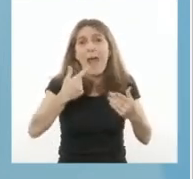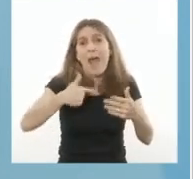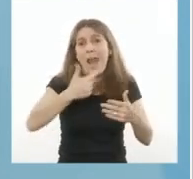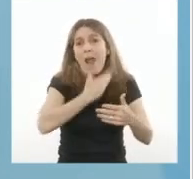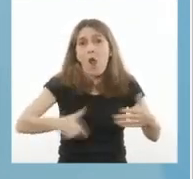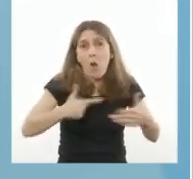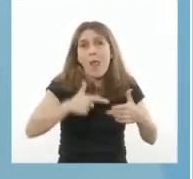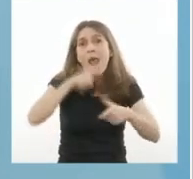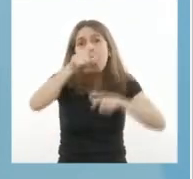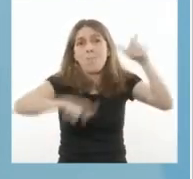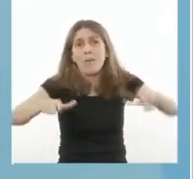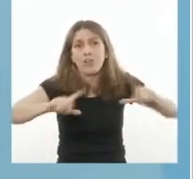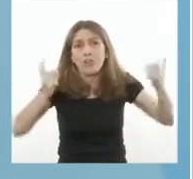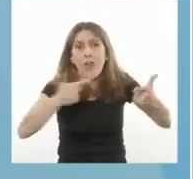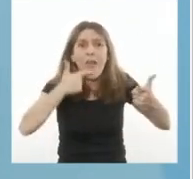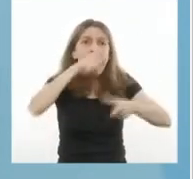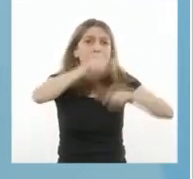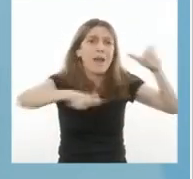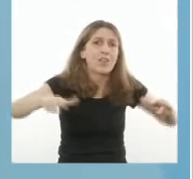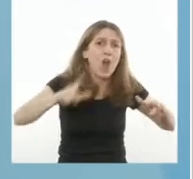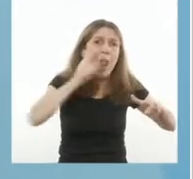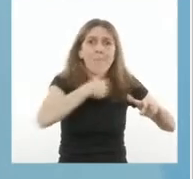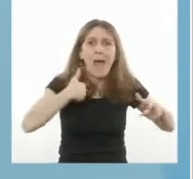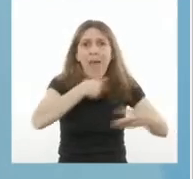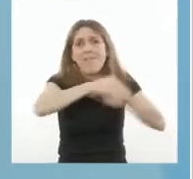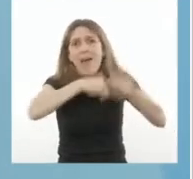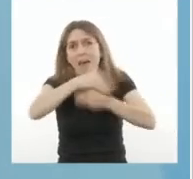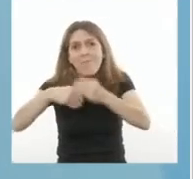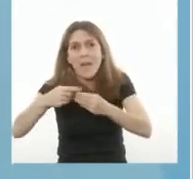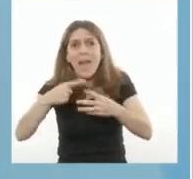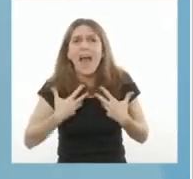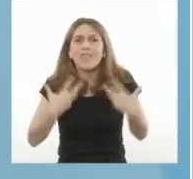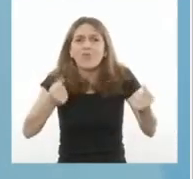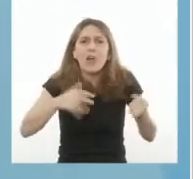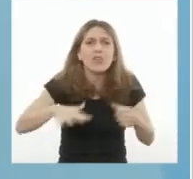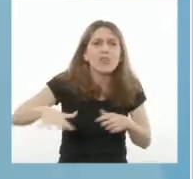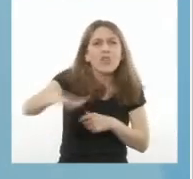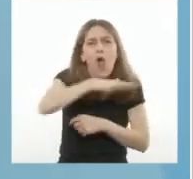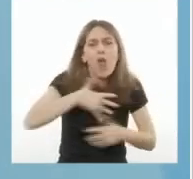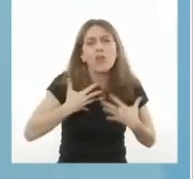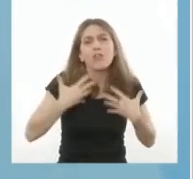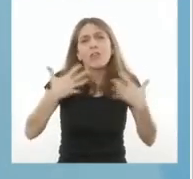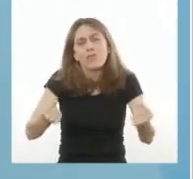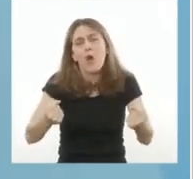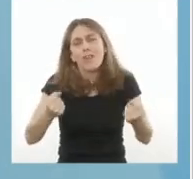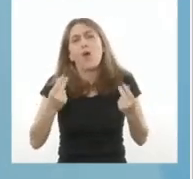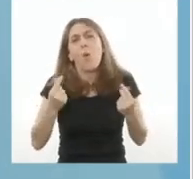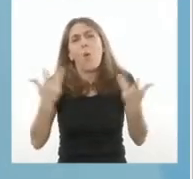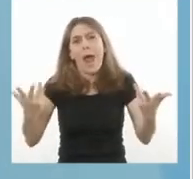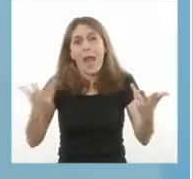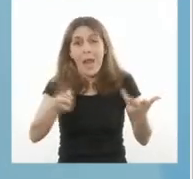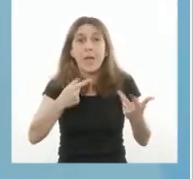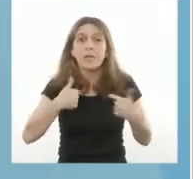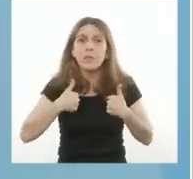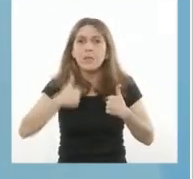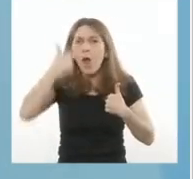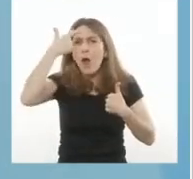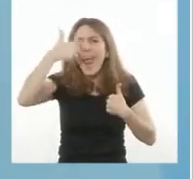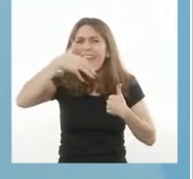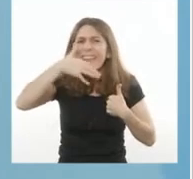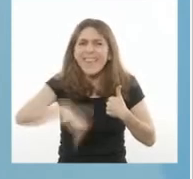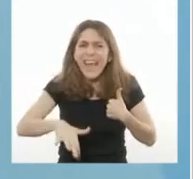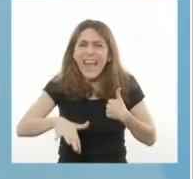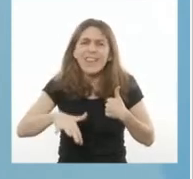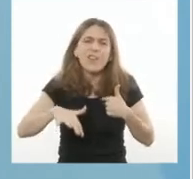y cada familia. El esfuerzo colectivo que estamos haciendo vale la pena. Comprendo cada una